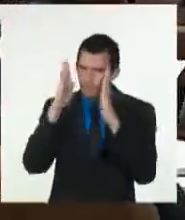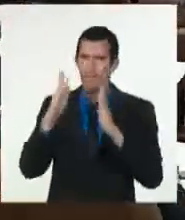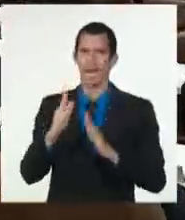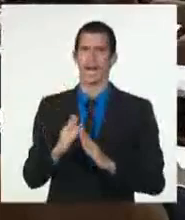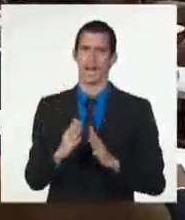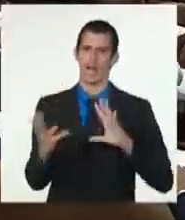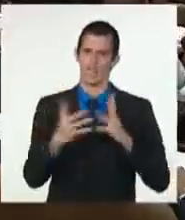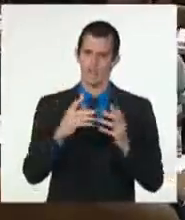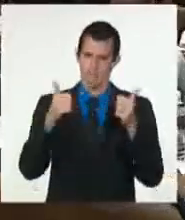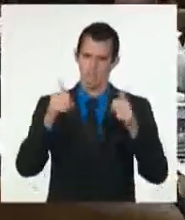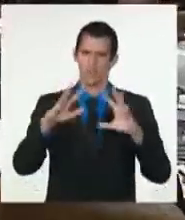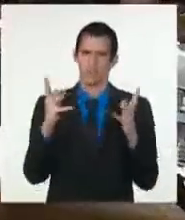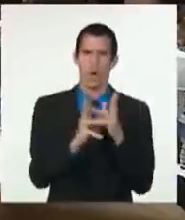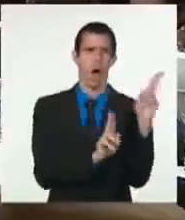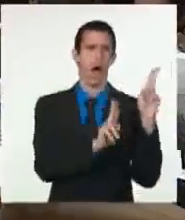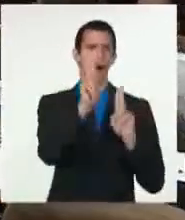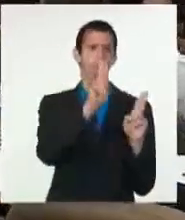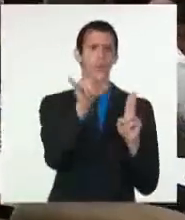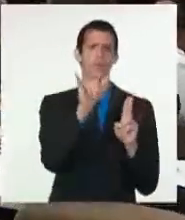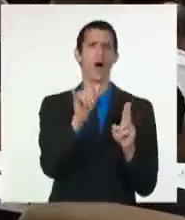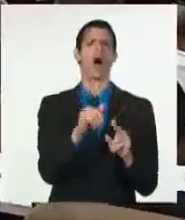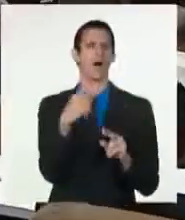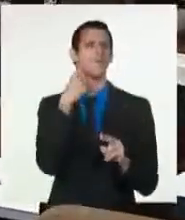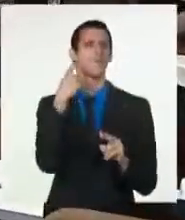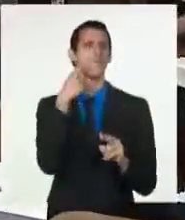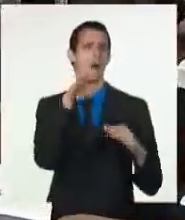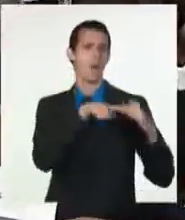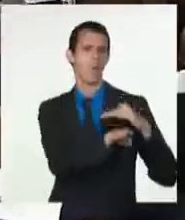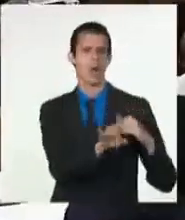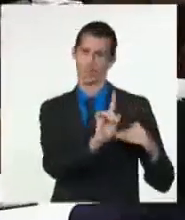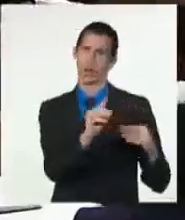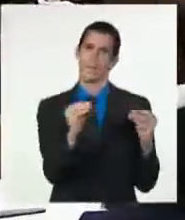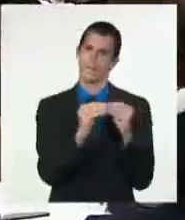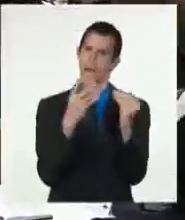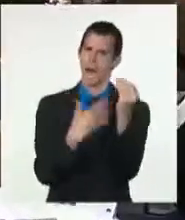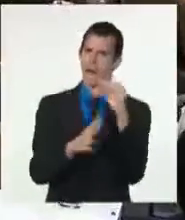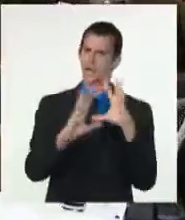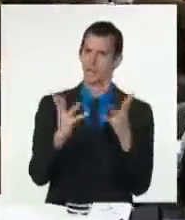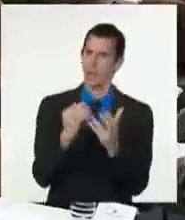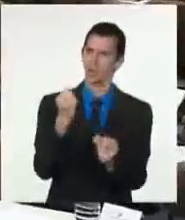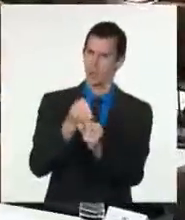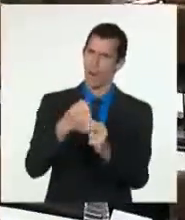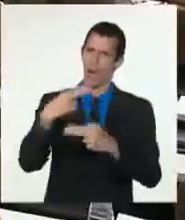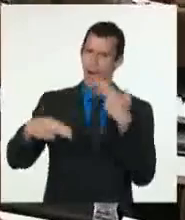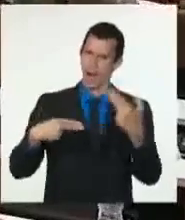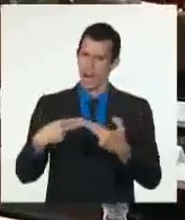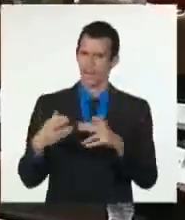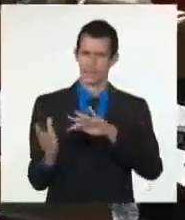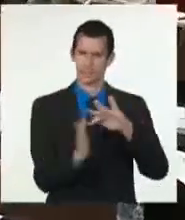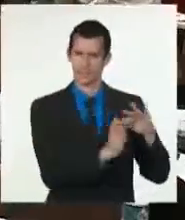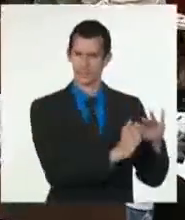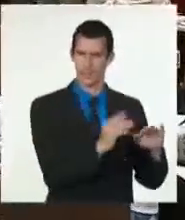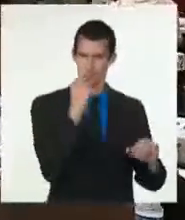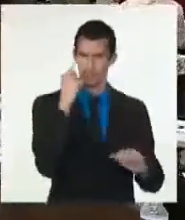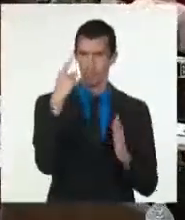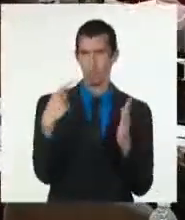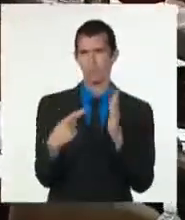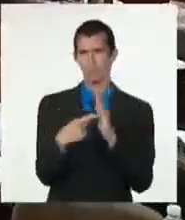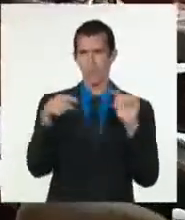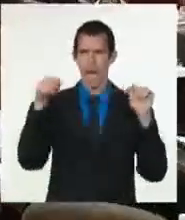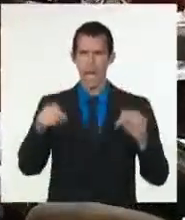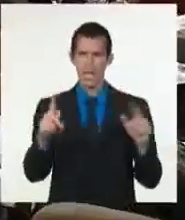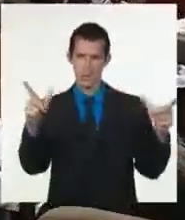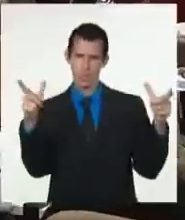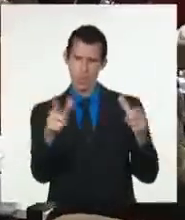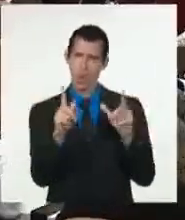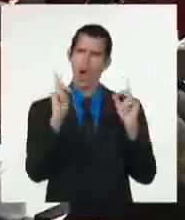un mérito. No solo hemos abordado con sentido de la urgencia y sin prejuicios los problemas de